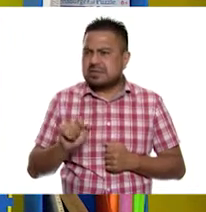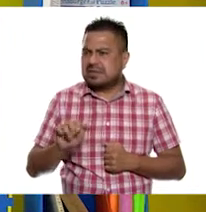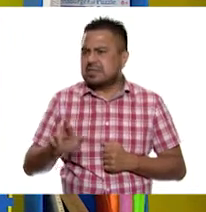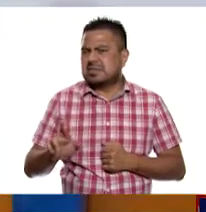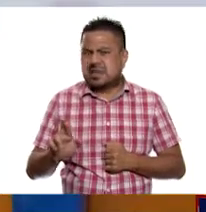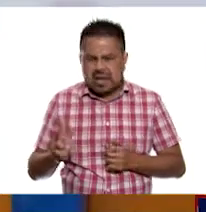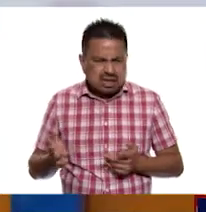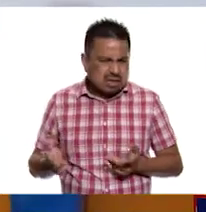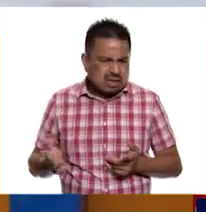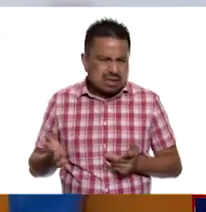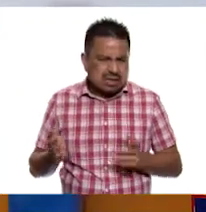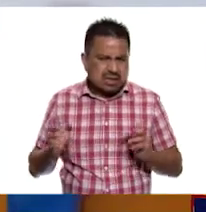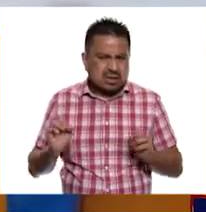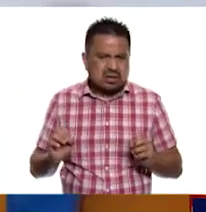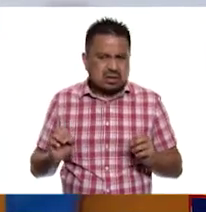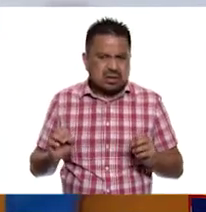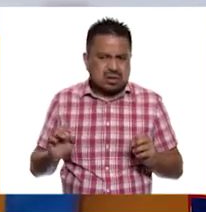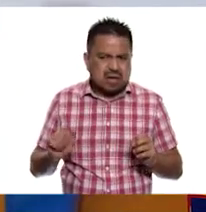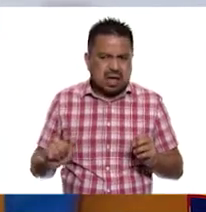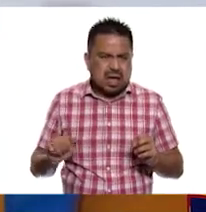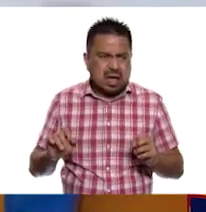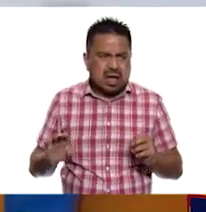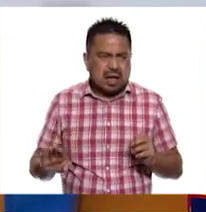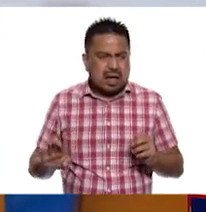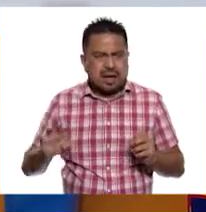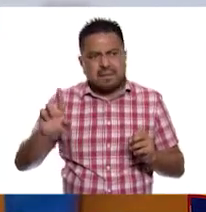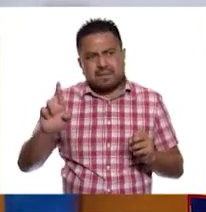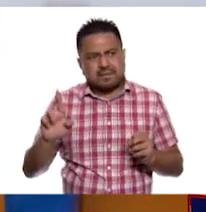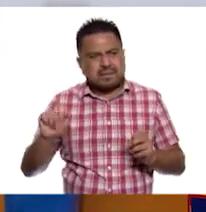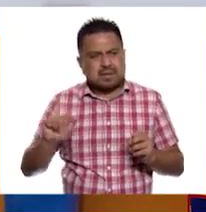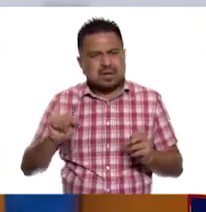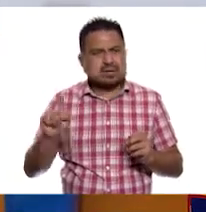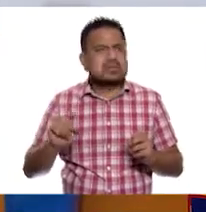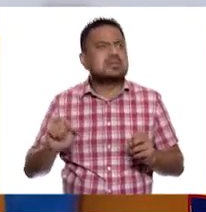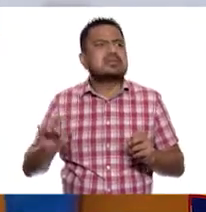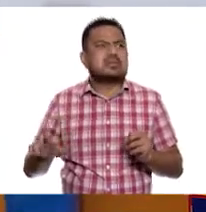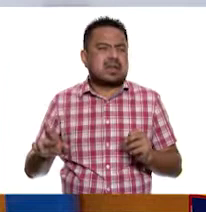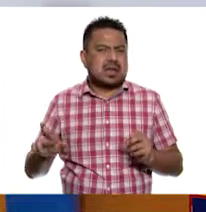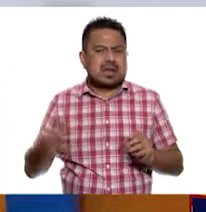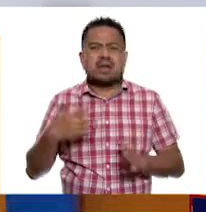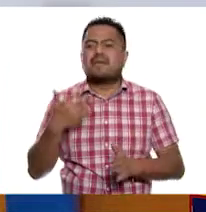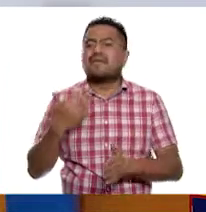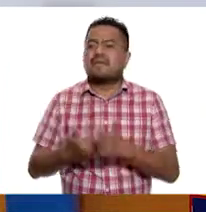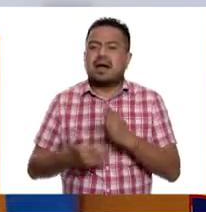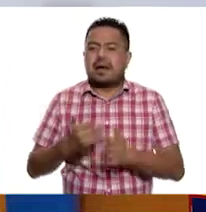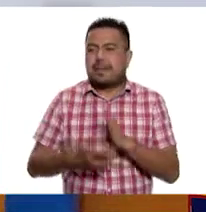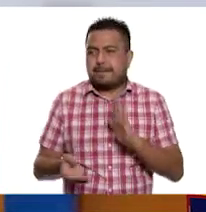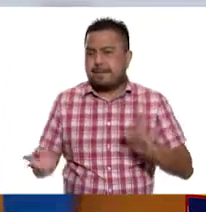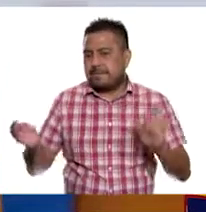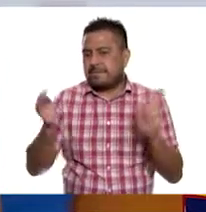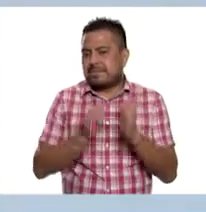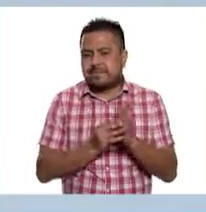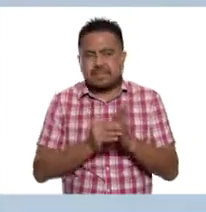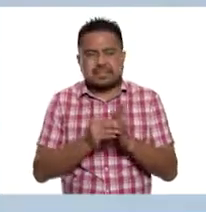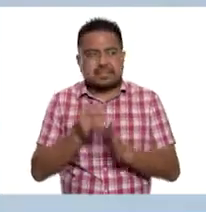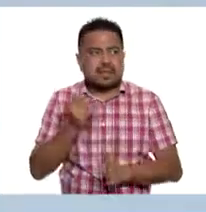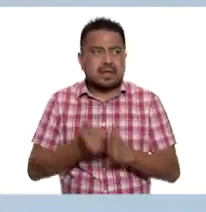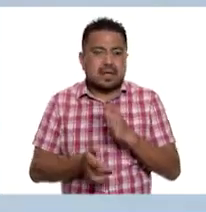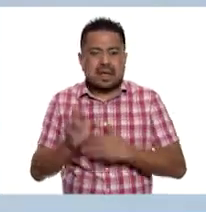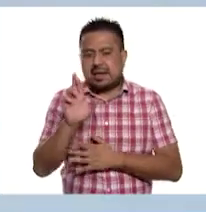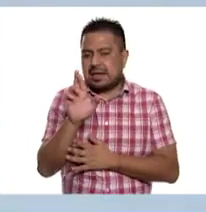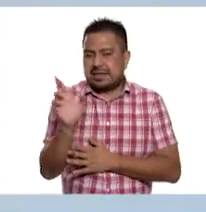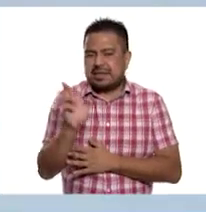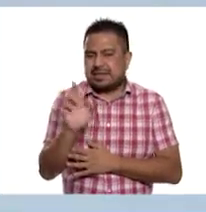Abasar, abasar o abrazar. Abrazar. Falta entonces la abrr, abrr,